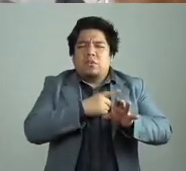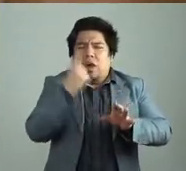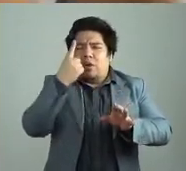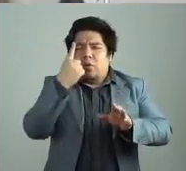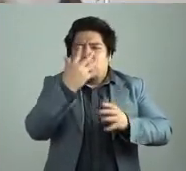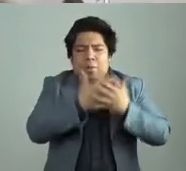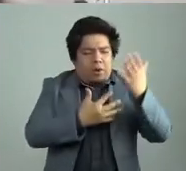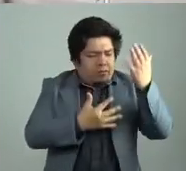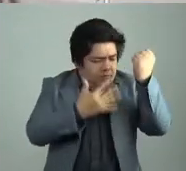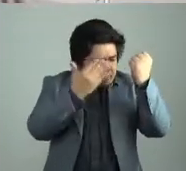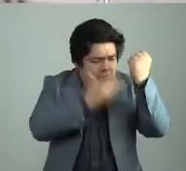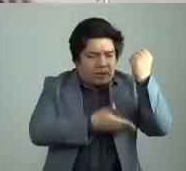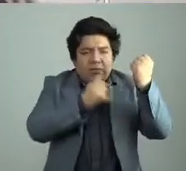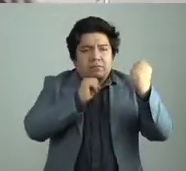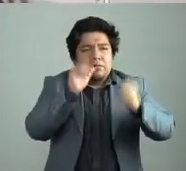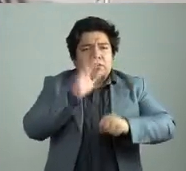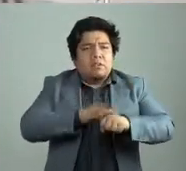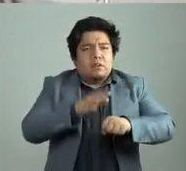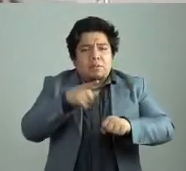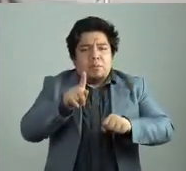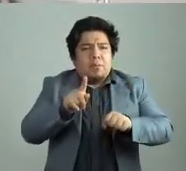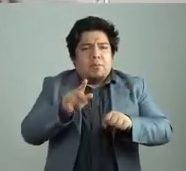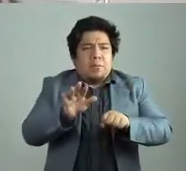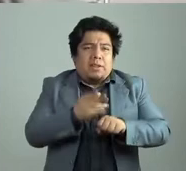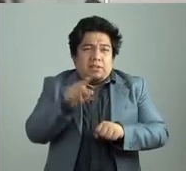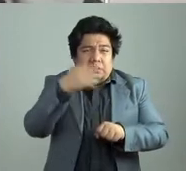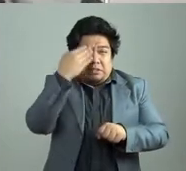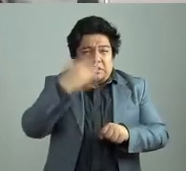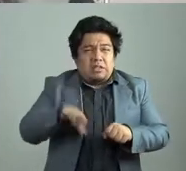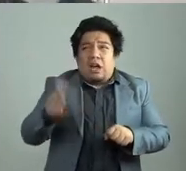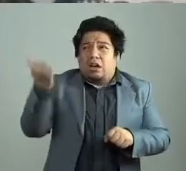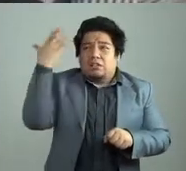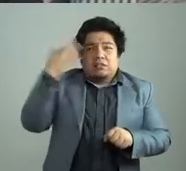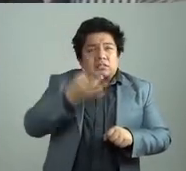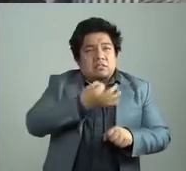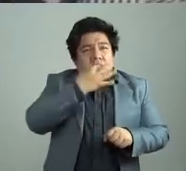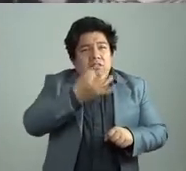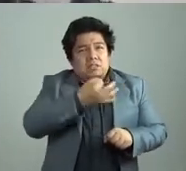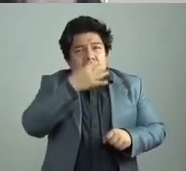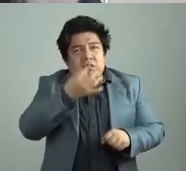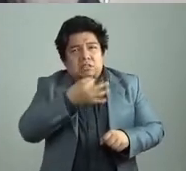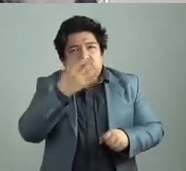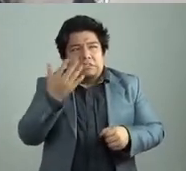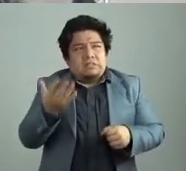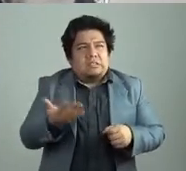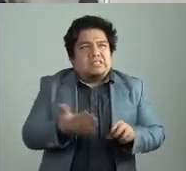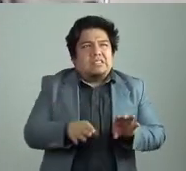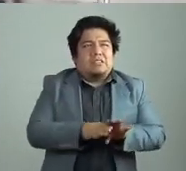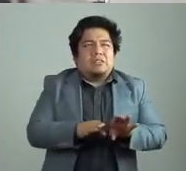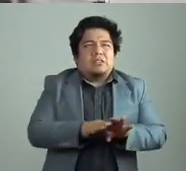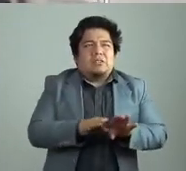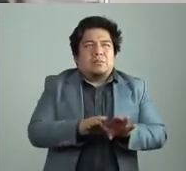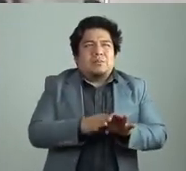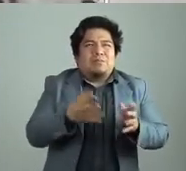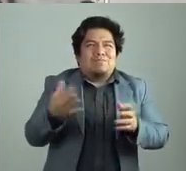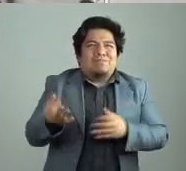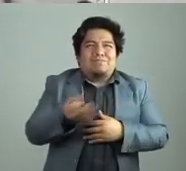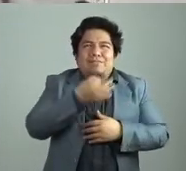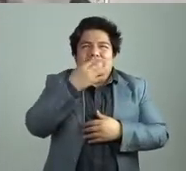Producto de un fármaco, este, de procedencia también bastante